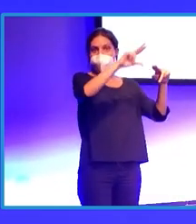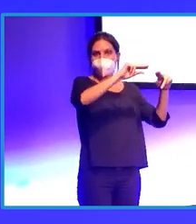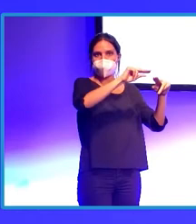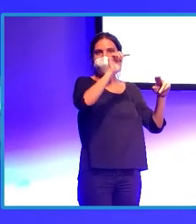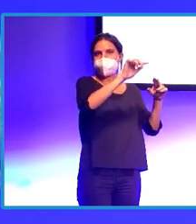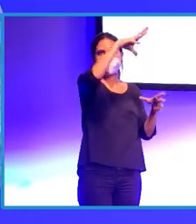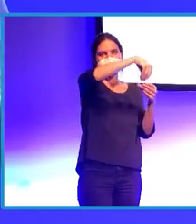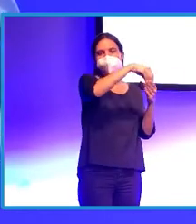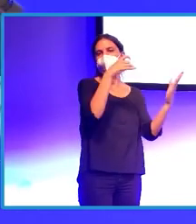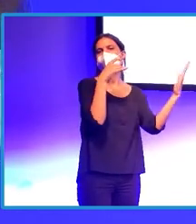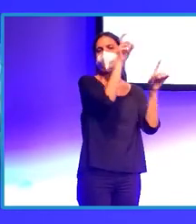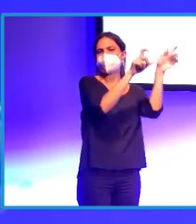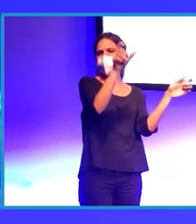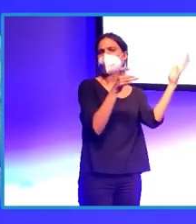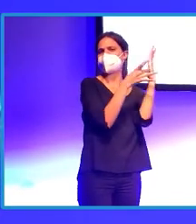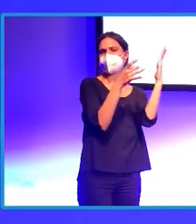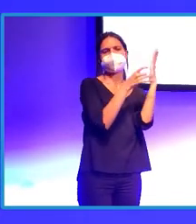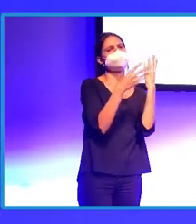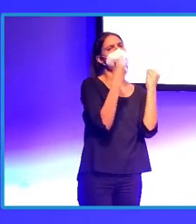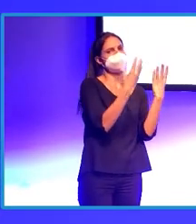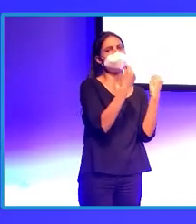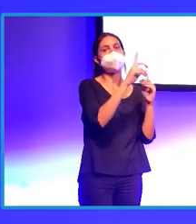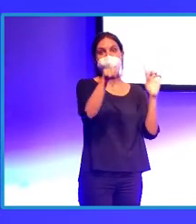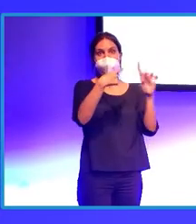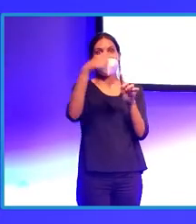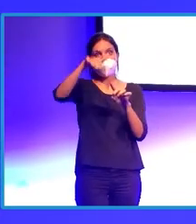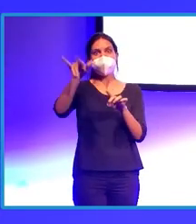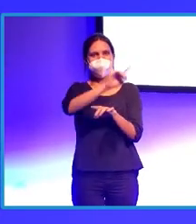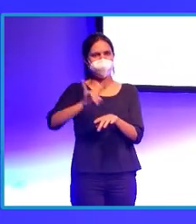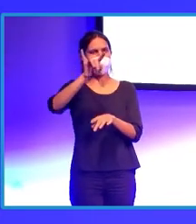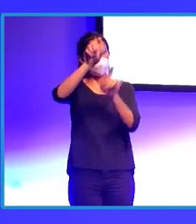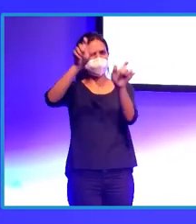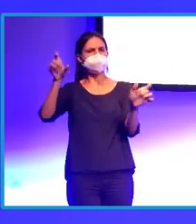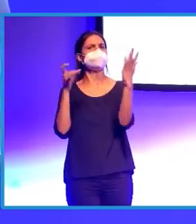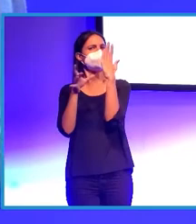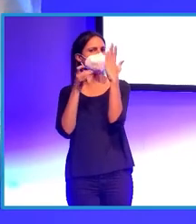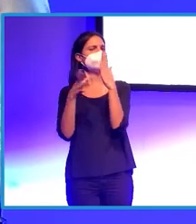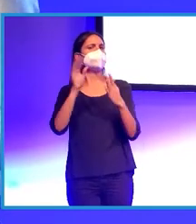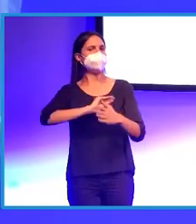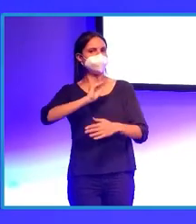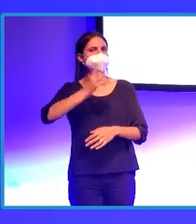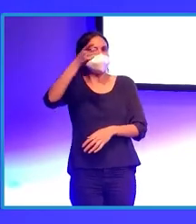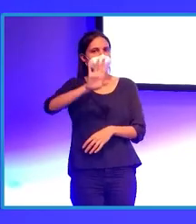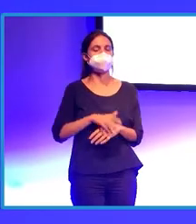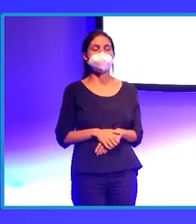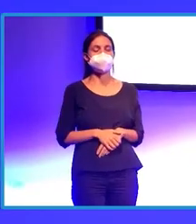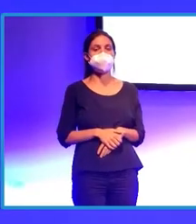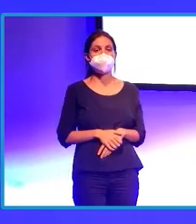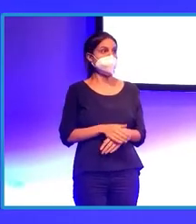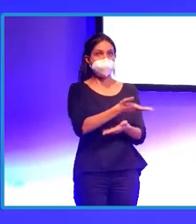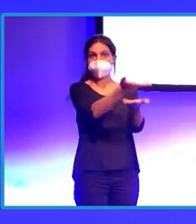Videoreport Canarias, sino en Canarias hay mucho talento. Mucho talento y que está ahí